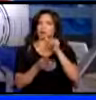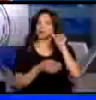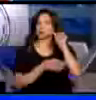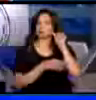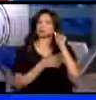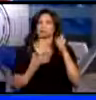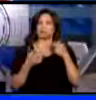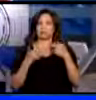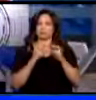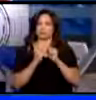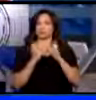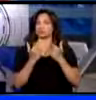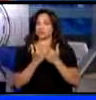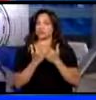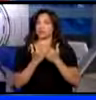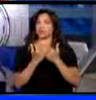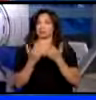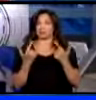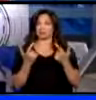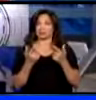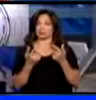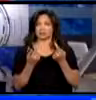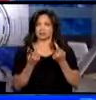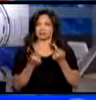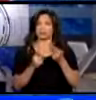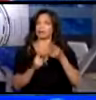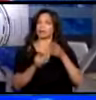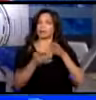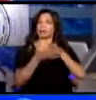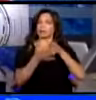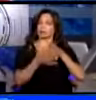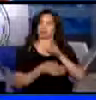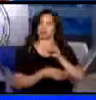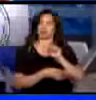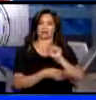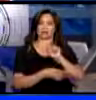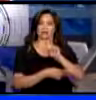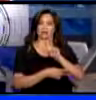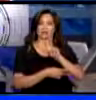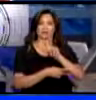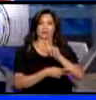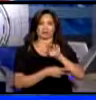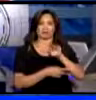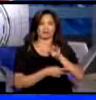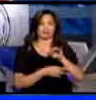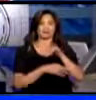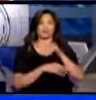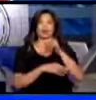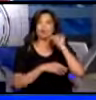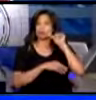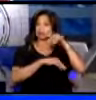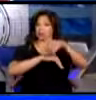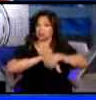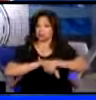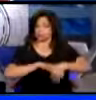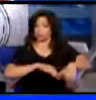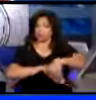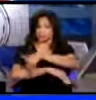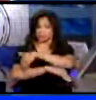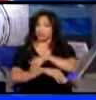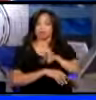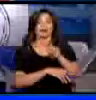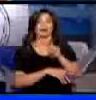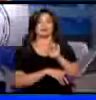circula en redes sociales del atentado contra David Ortiz en la noche de ayer en la avenida Venezuela.